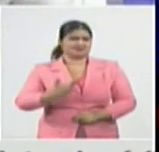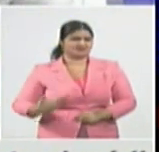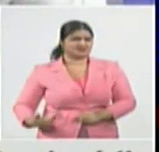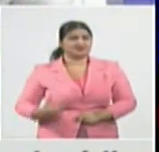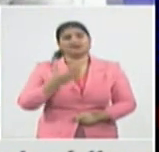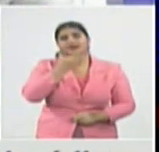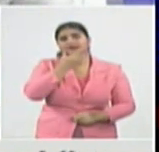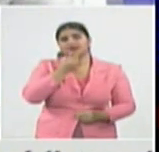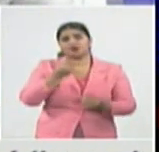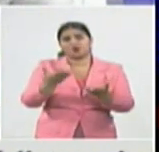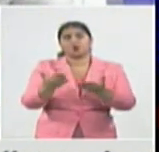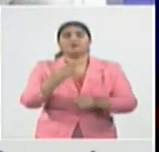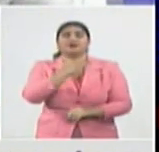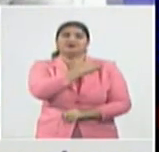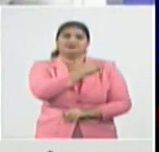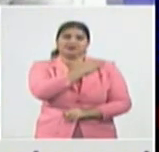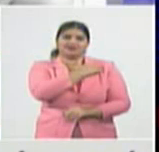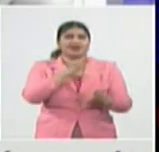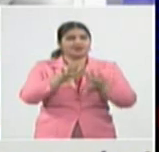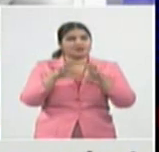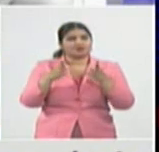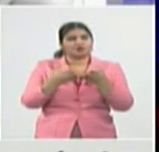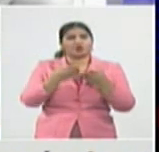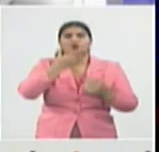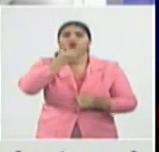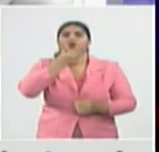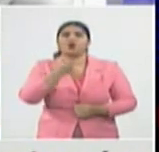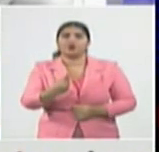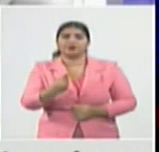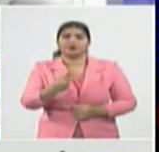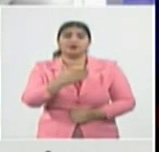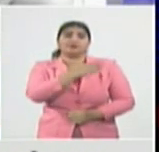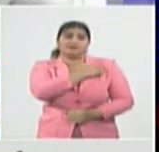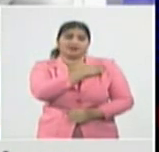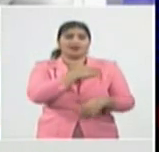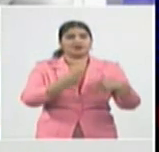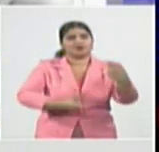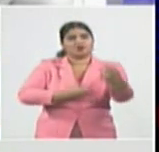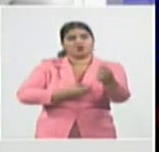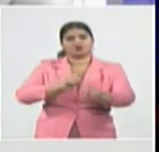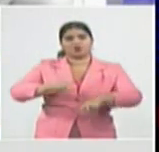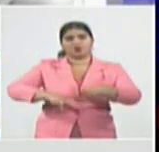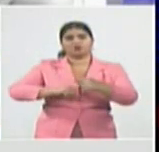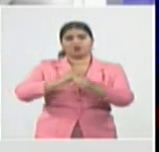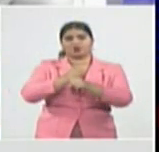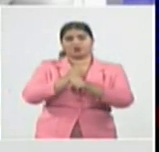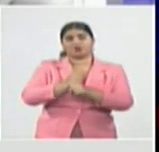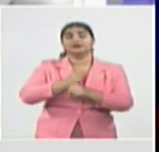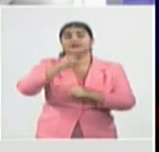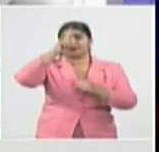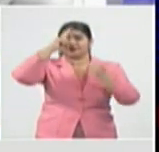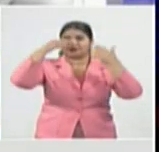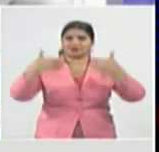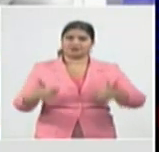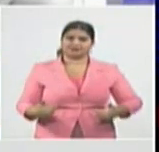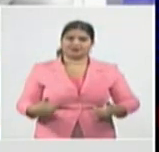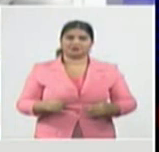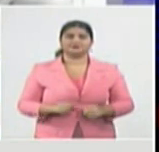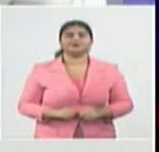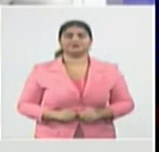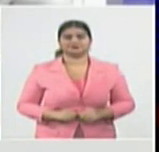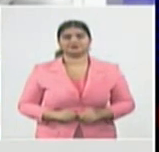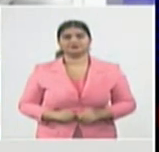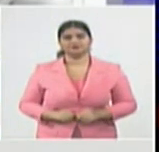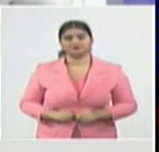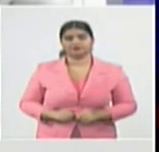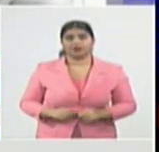y de consagración en el enfrentamiento a la covid-19 nosotros continuamos hablando sobre el apoyo social en tiempos de pandemia